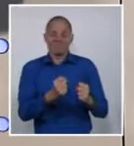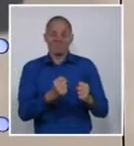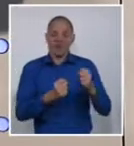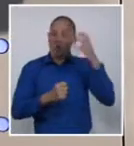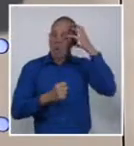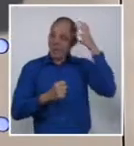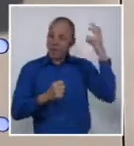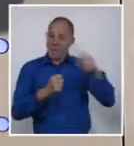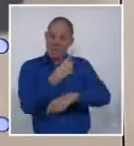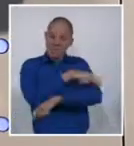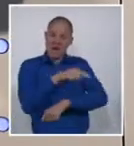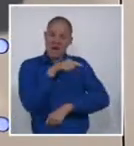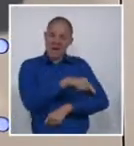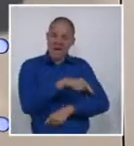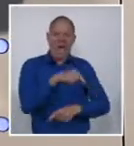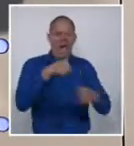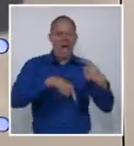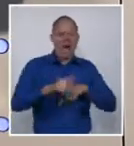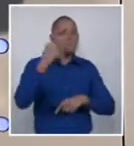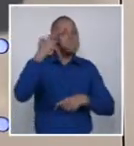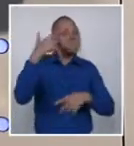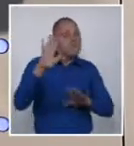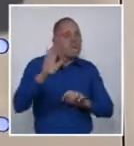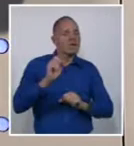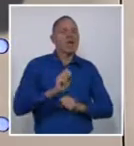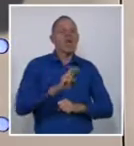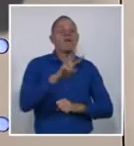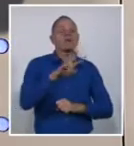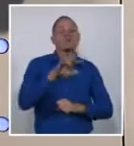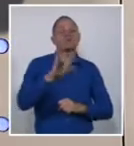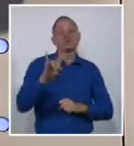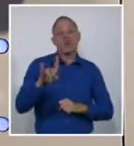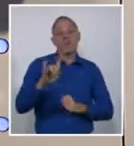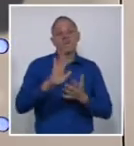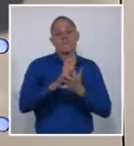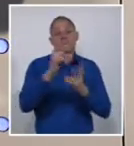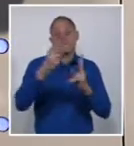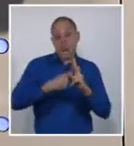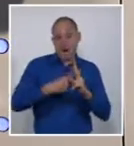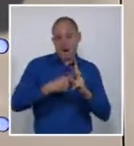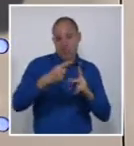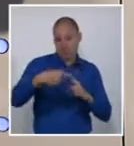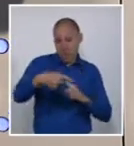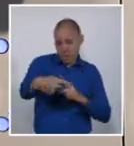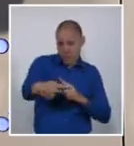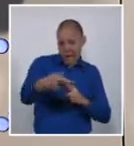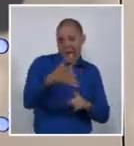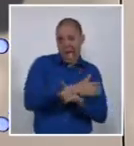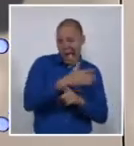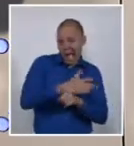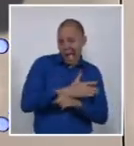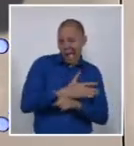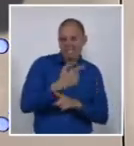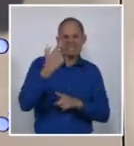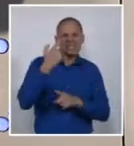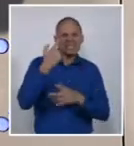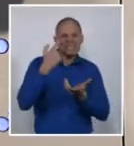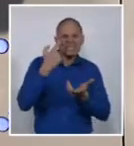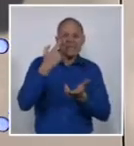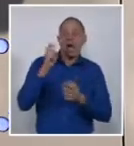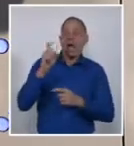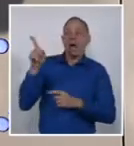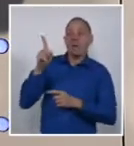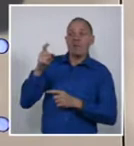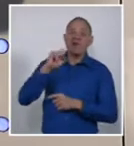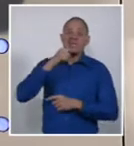cese antes del 29 de mayo de las sanciones impuestas por la ONU al Talibán, claro,